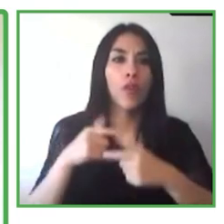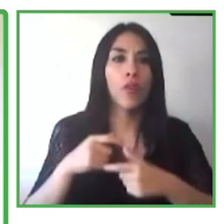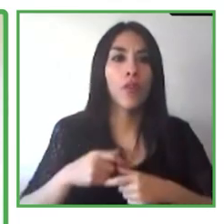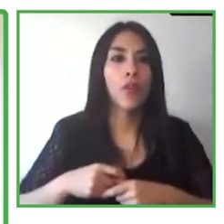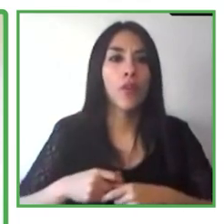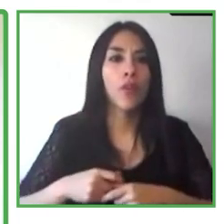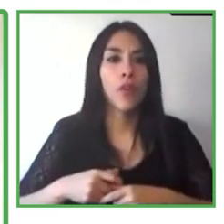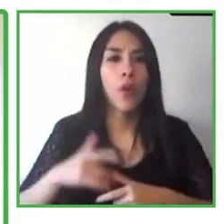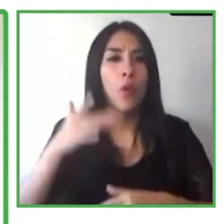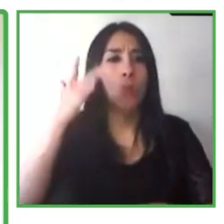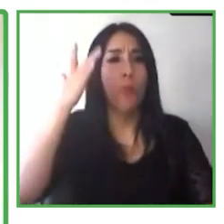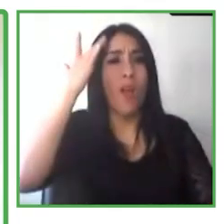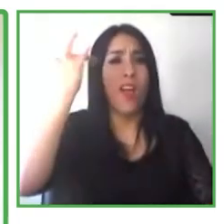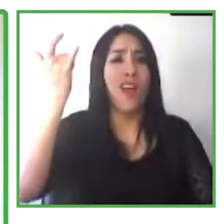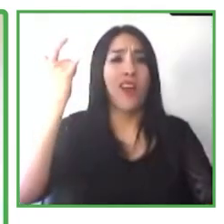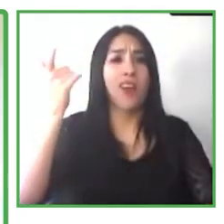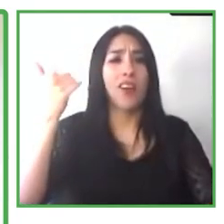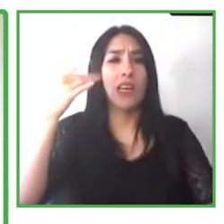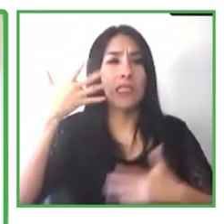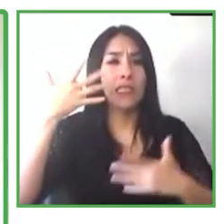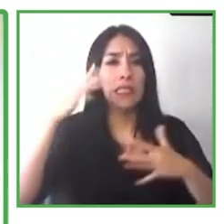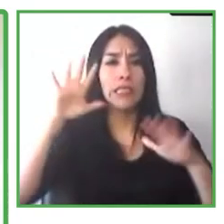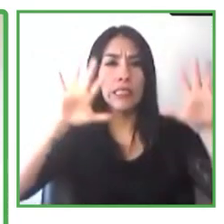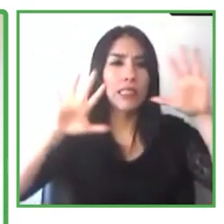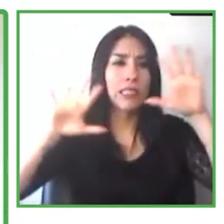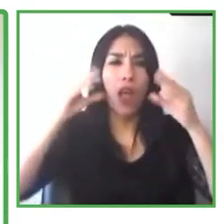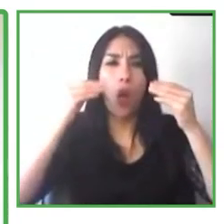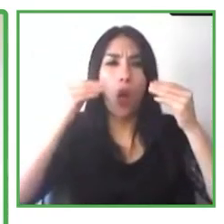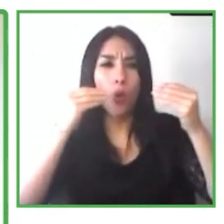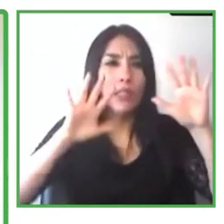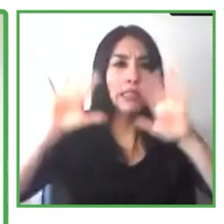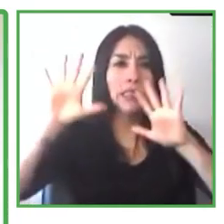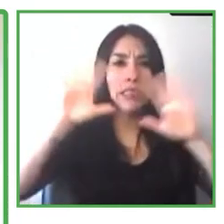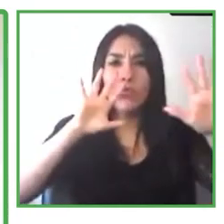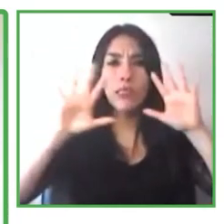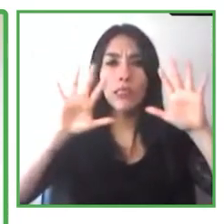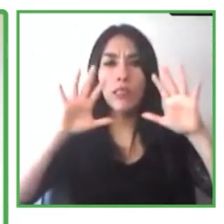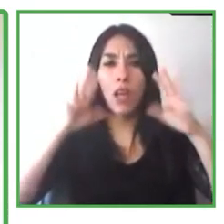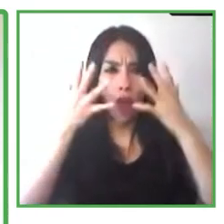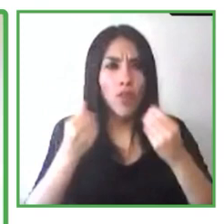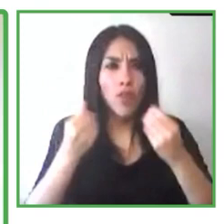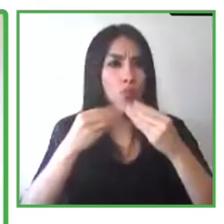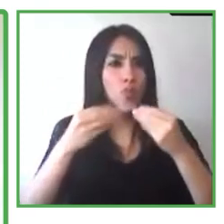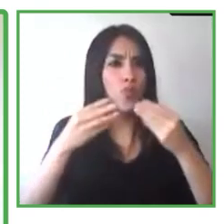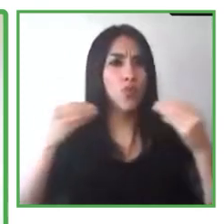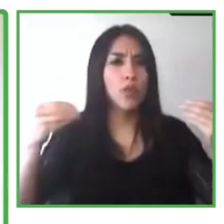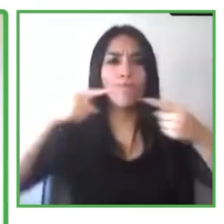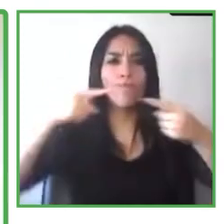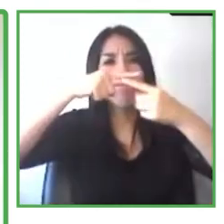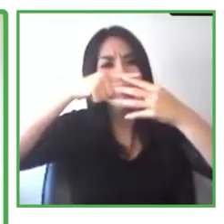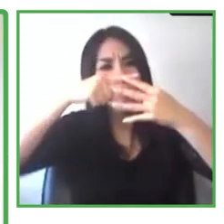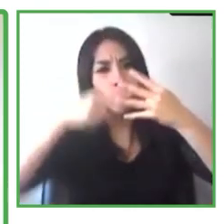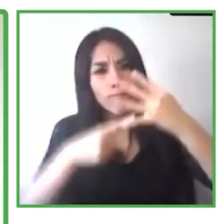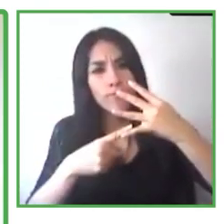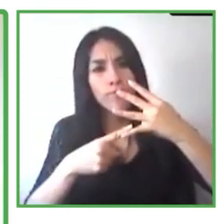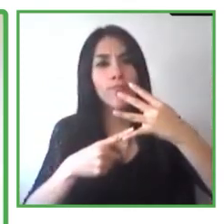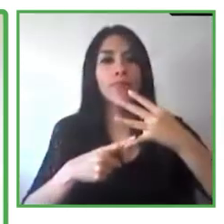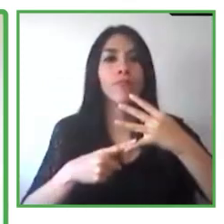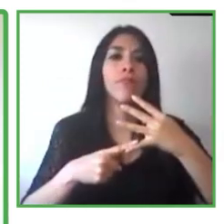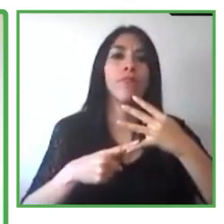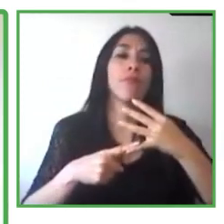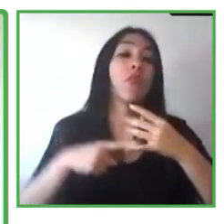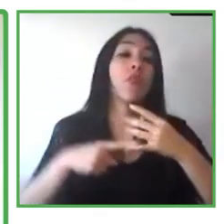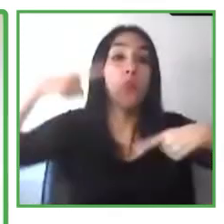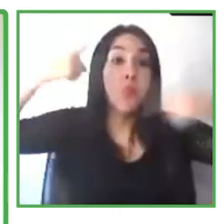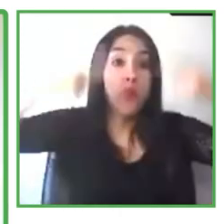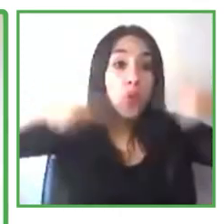el inicio y me emociona bastante esto. Pero si queremos continuar con esta nueva innovación, necesitamos este talento, necesitamos a personas, y necesitamos a